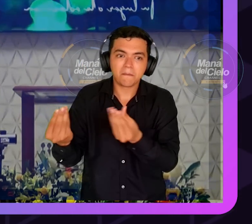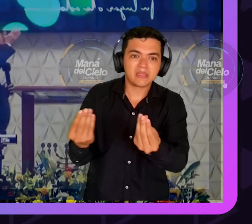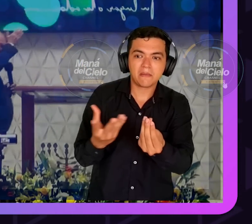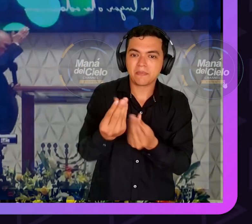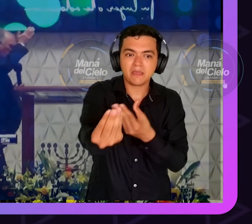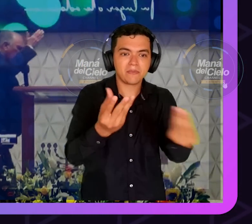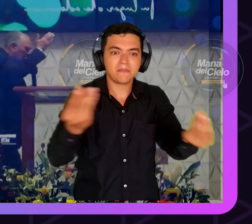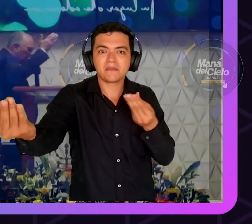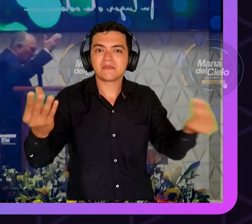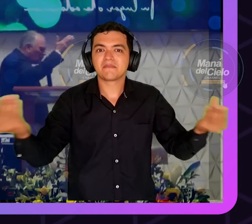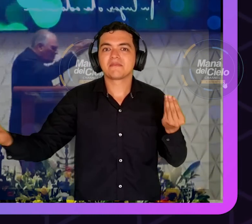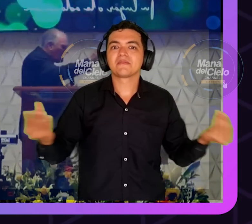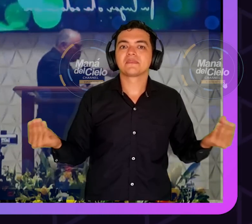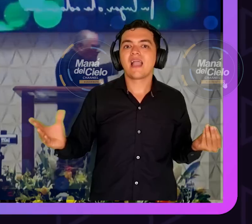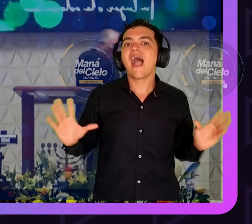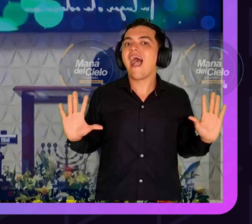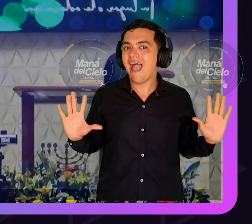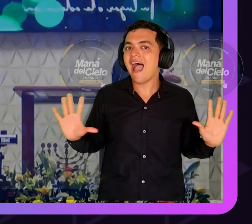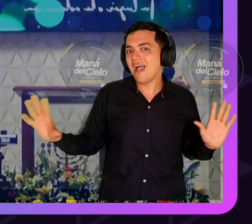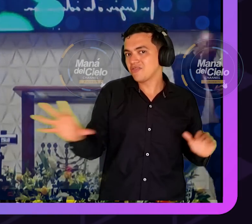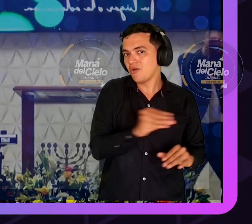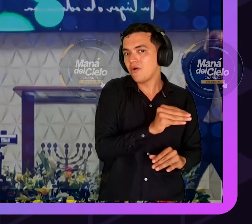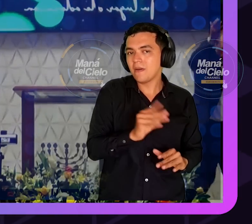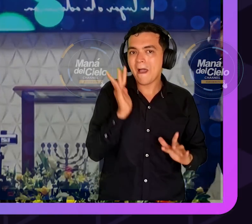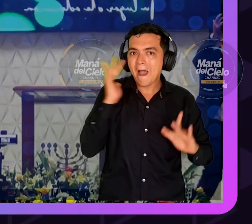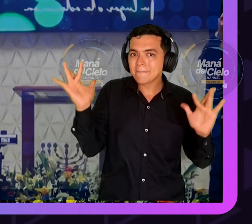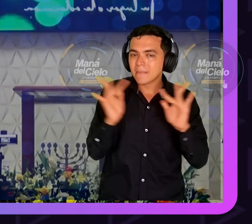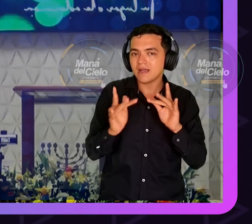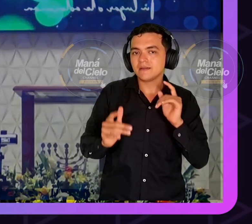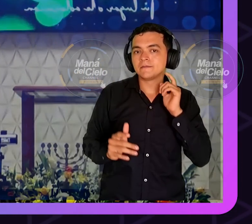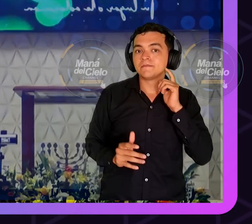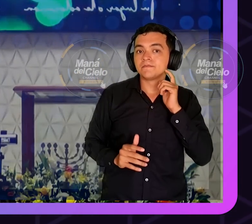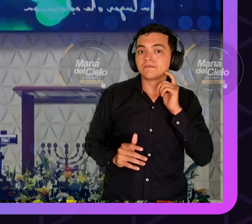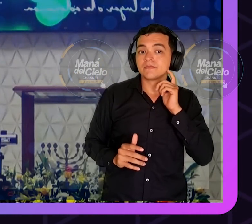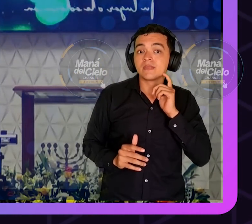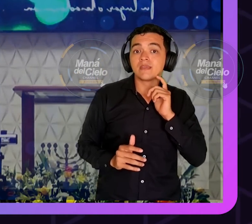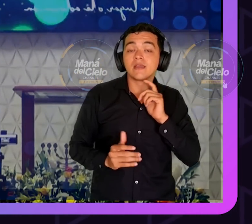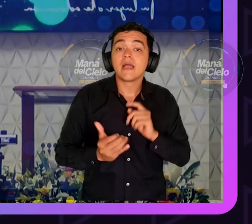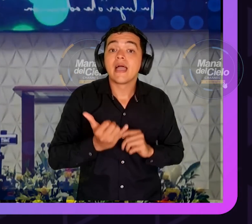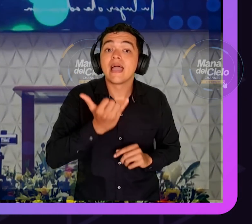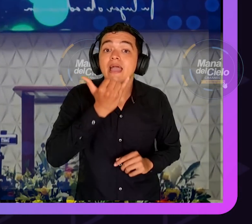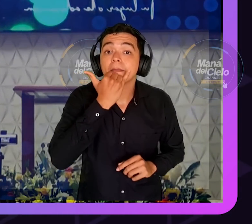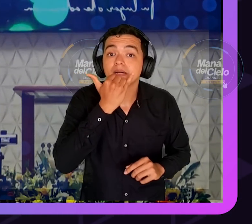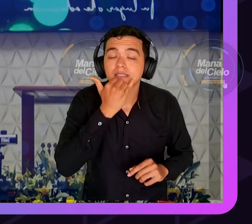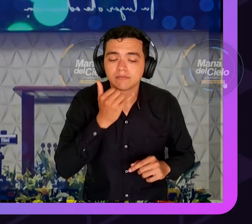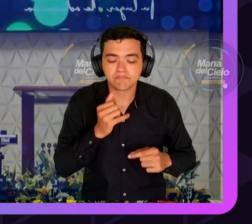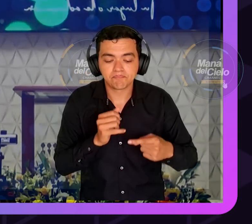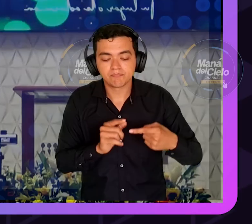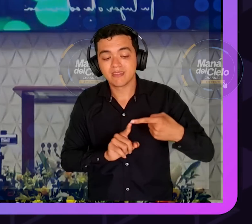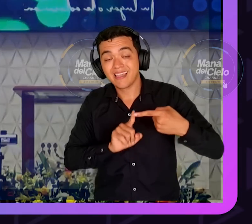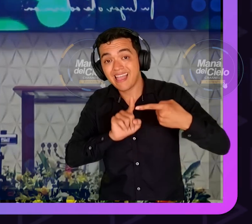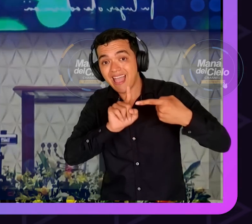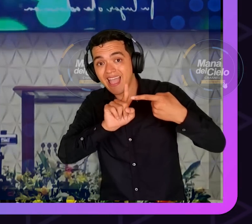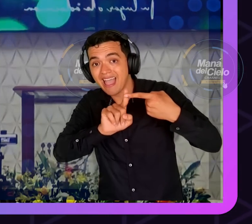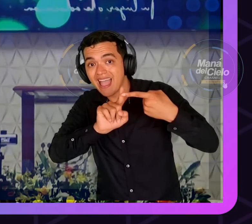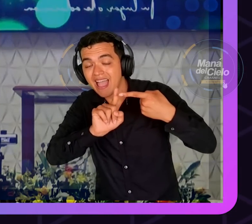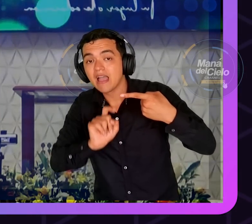el gobierno babilónico, el medopersa, el griego, el romano.